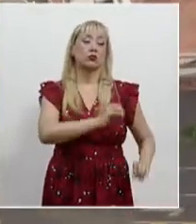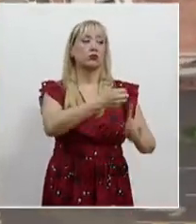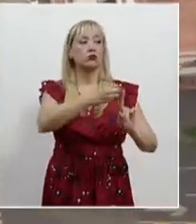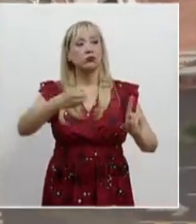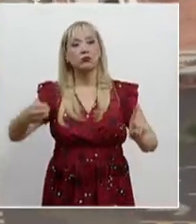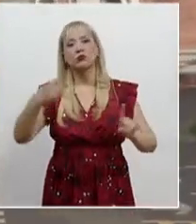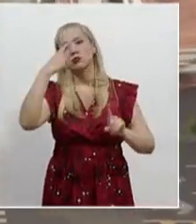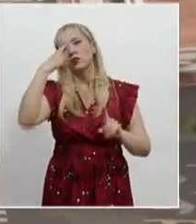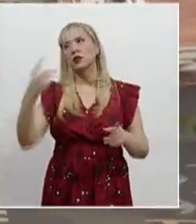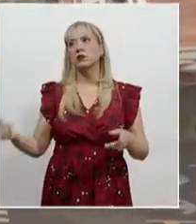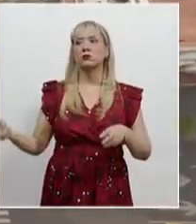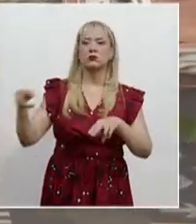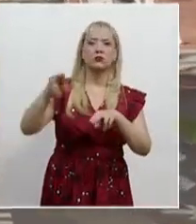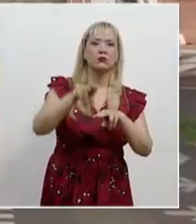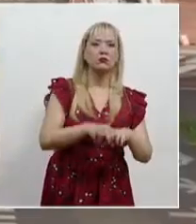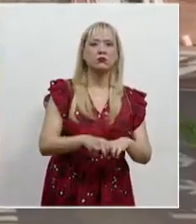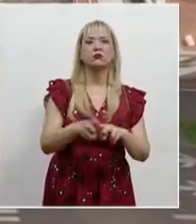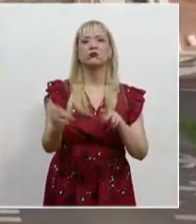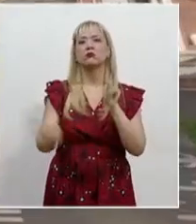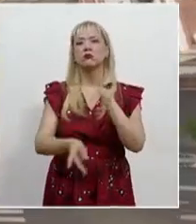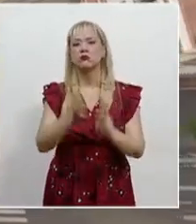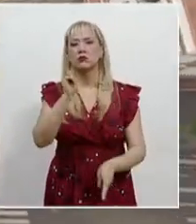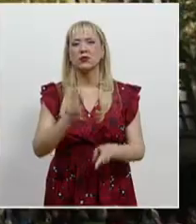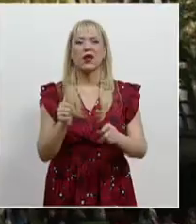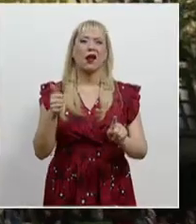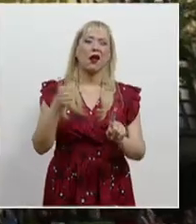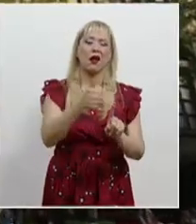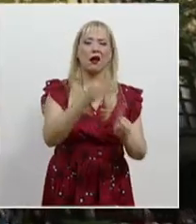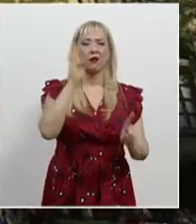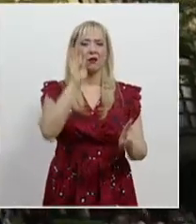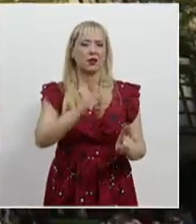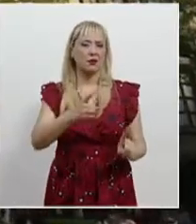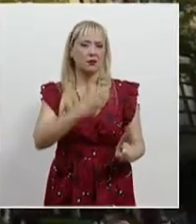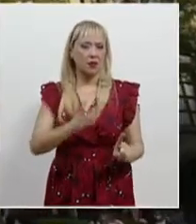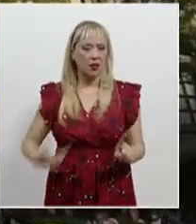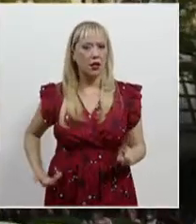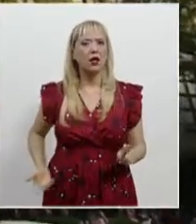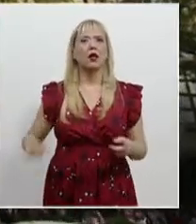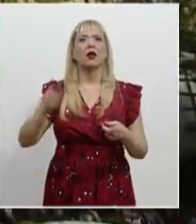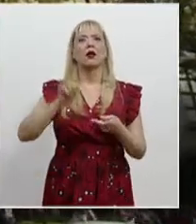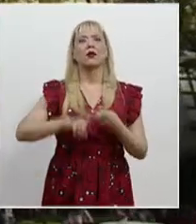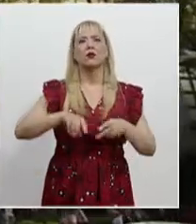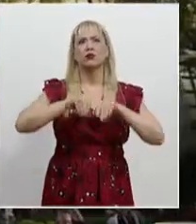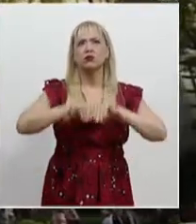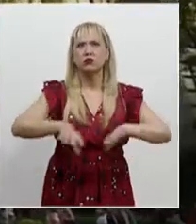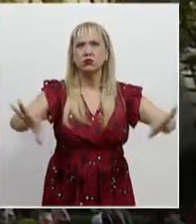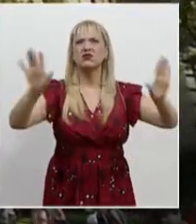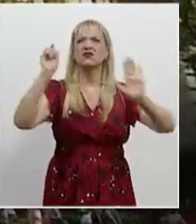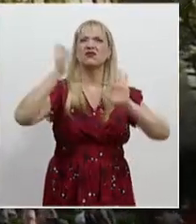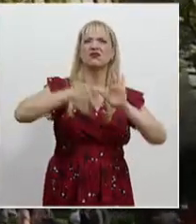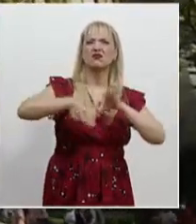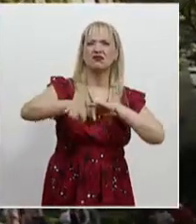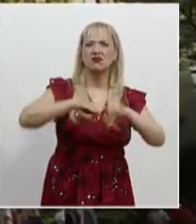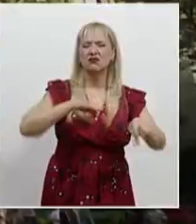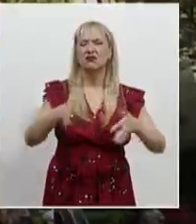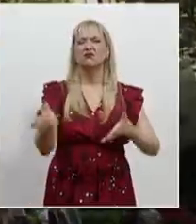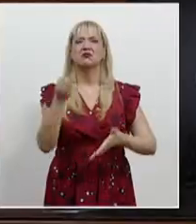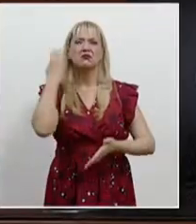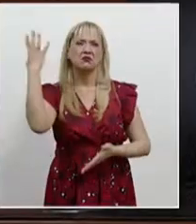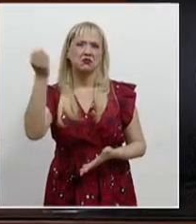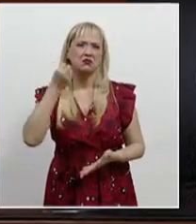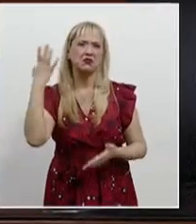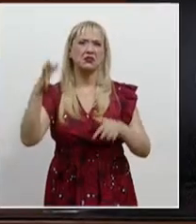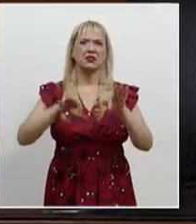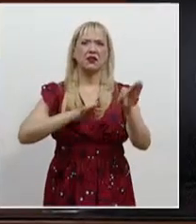audiencias dirigidas a la ministra presidenta y la realización de eventos de divulgación del quehacer institucional, entre otras